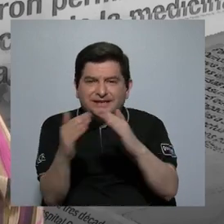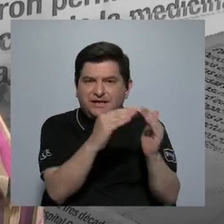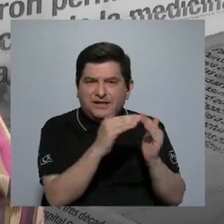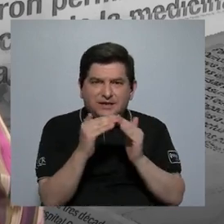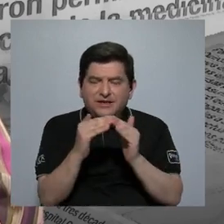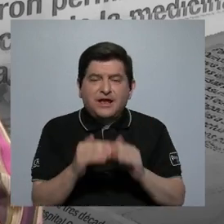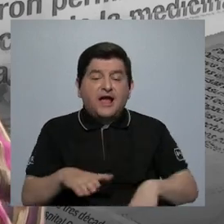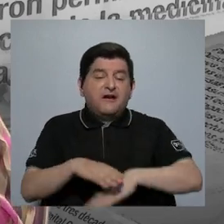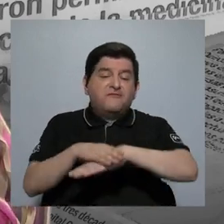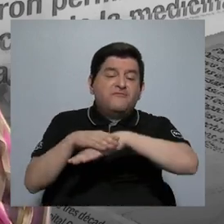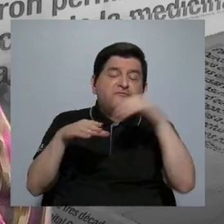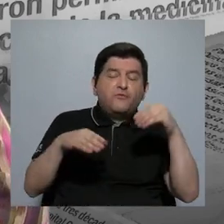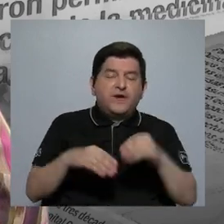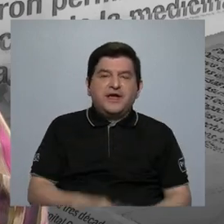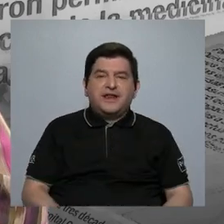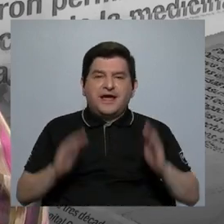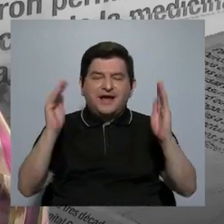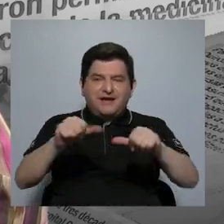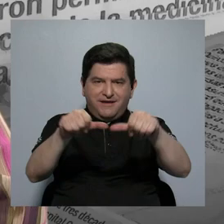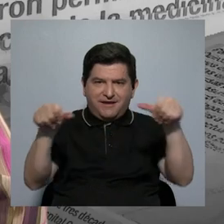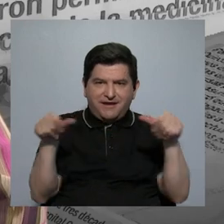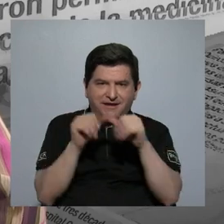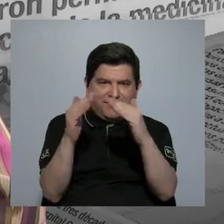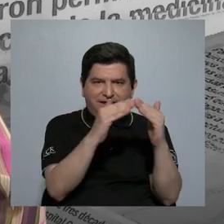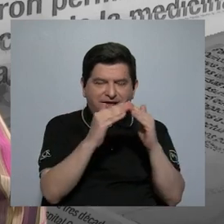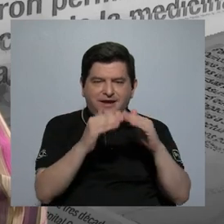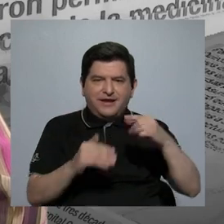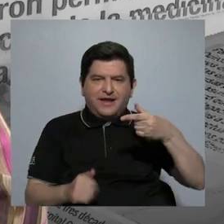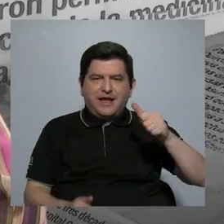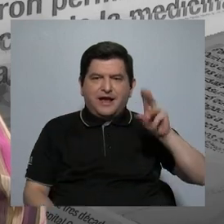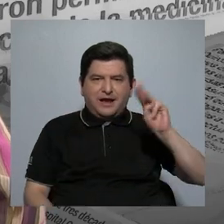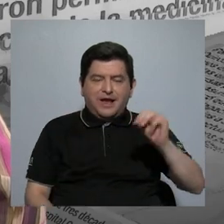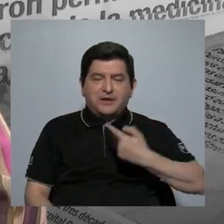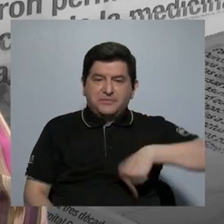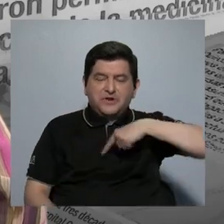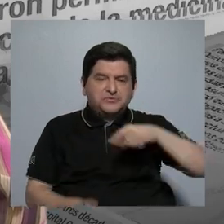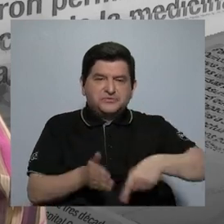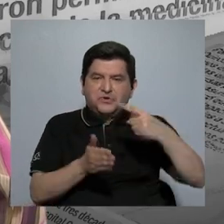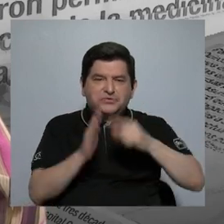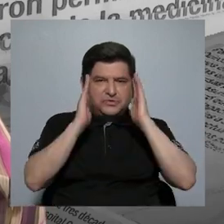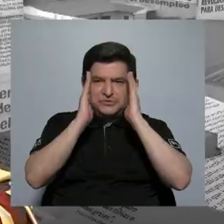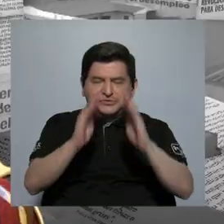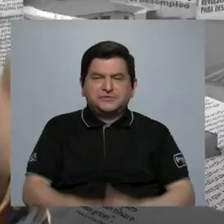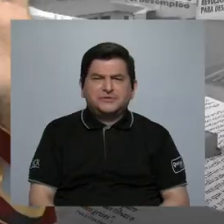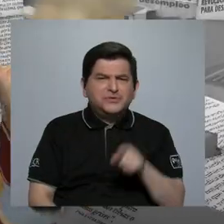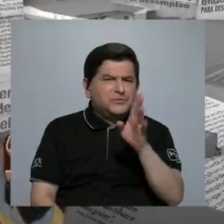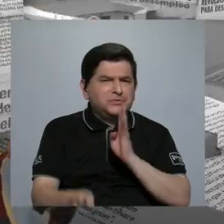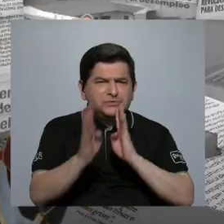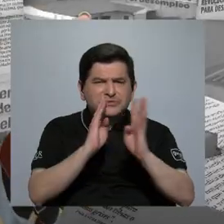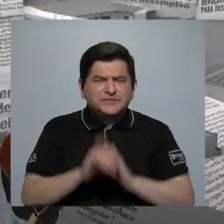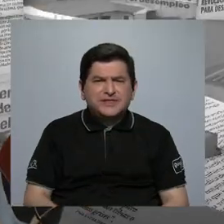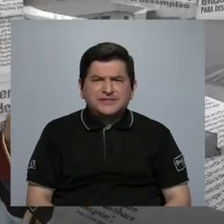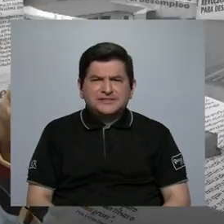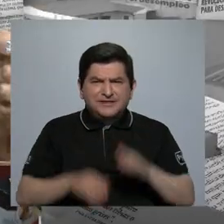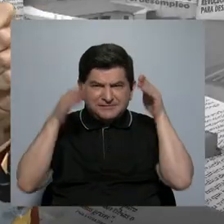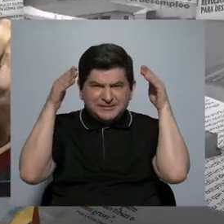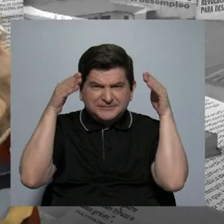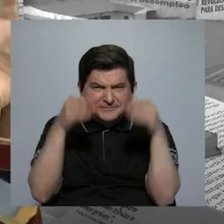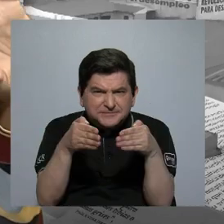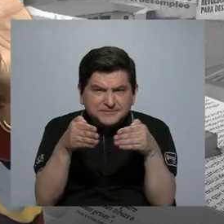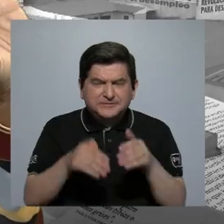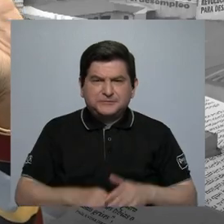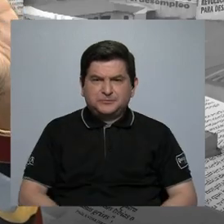comunidades que están fuera del gran área metropolitana y que a veces no tomamos en cuenta. Ustedes hablan de concentración,